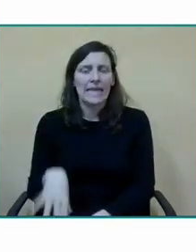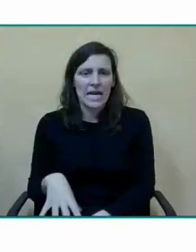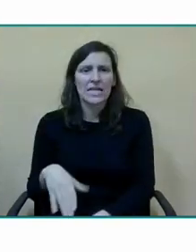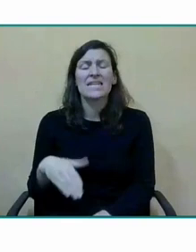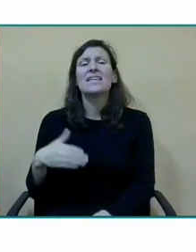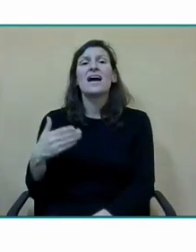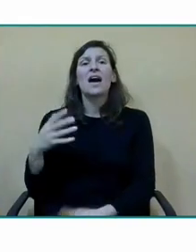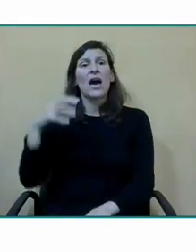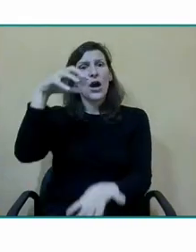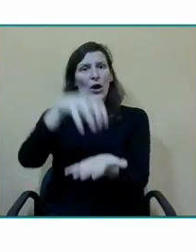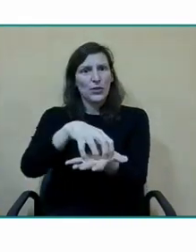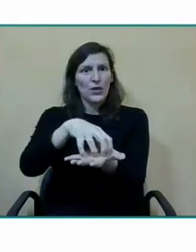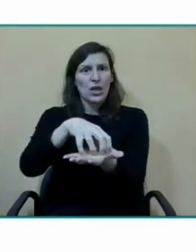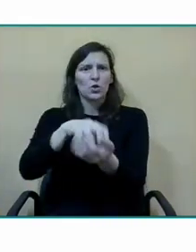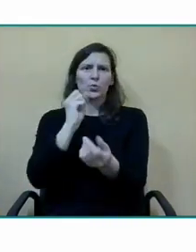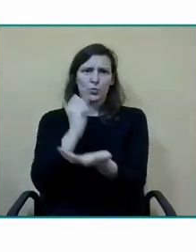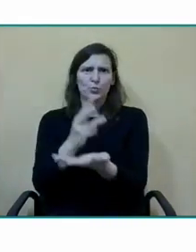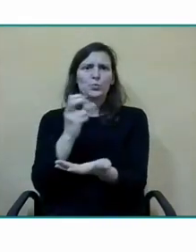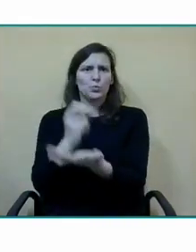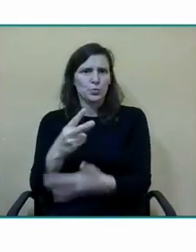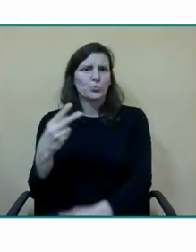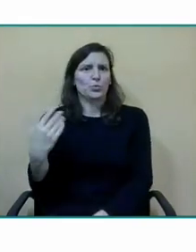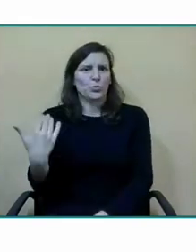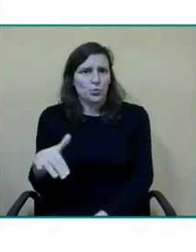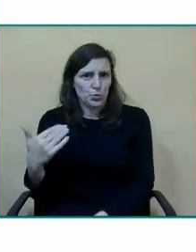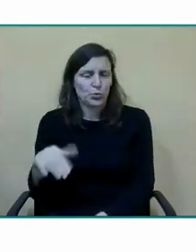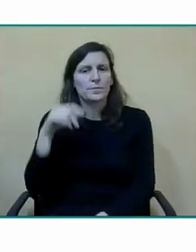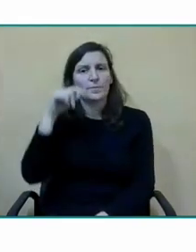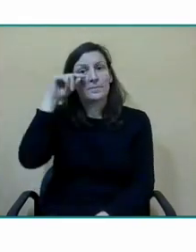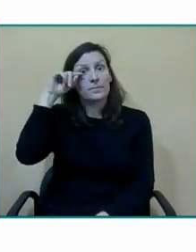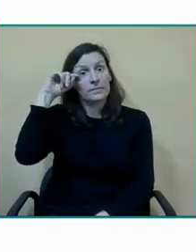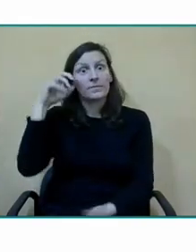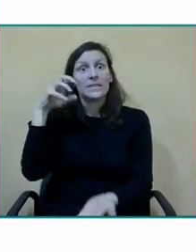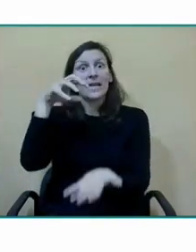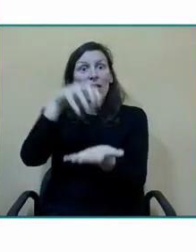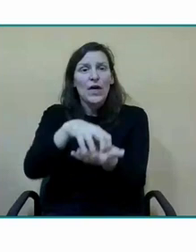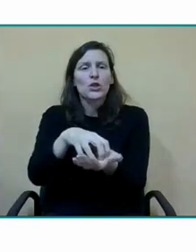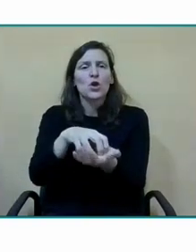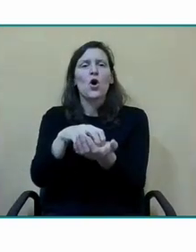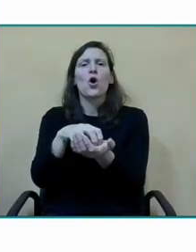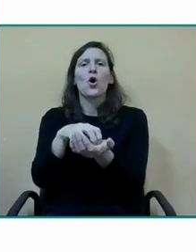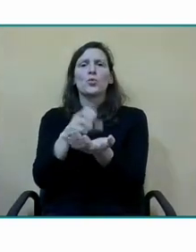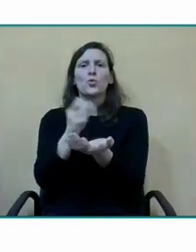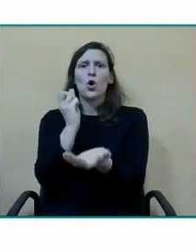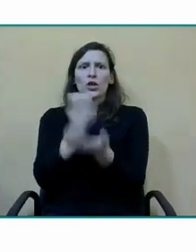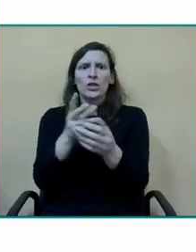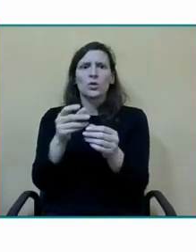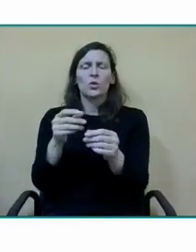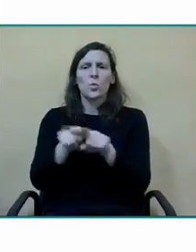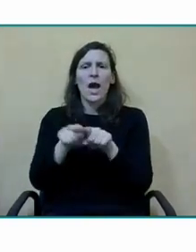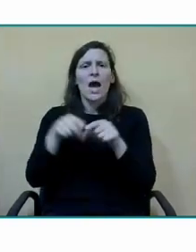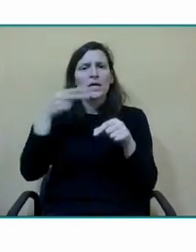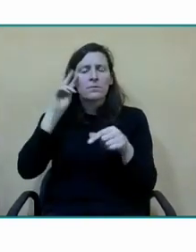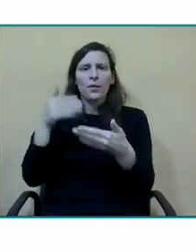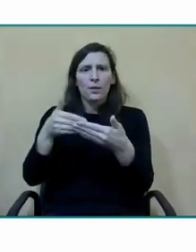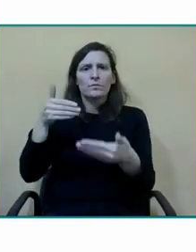enfrenta a múltiples retos merece la pena escuchar cómo han ido superando a lo largo del tiempo a